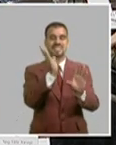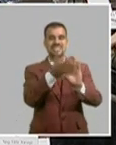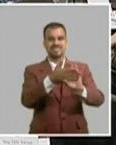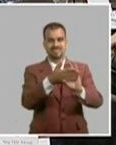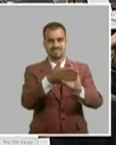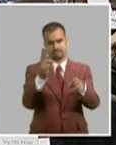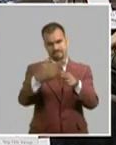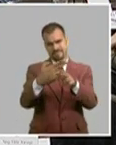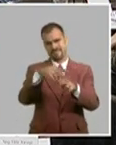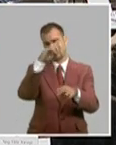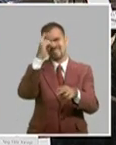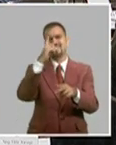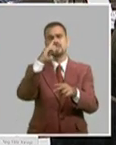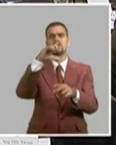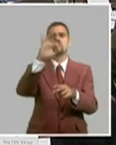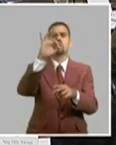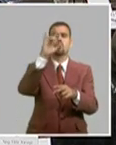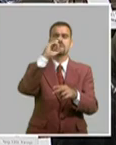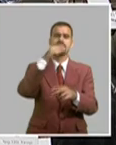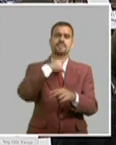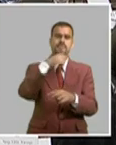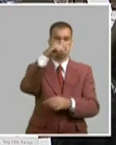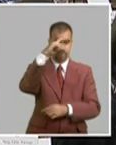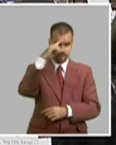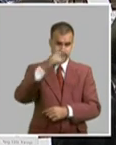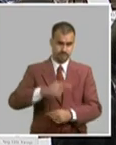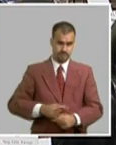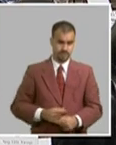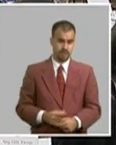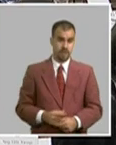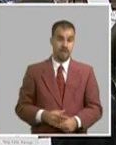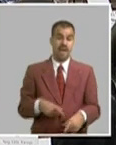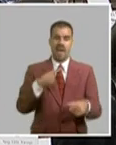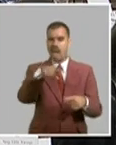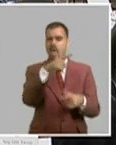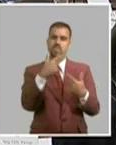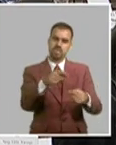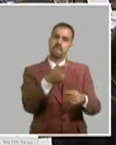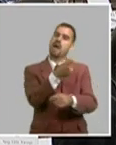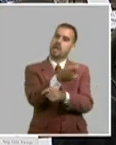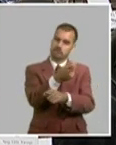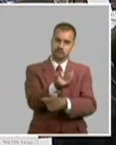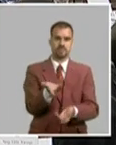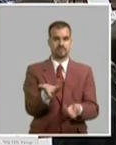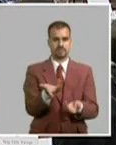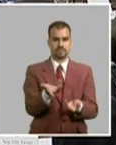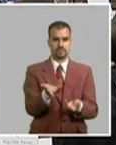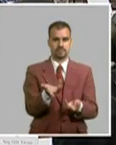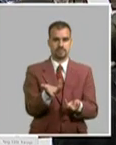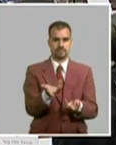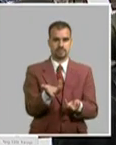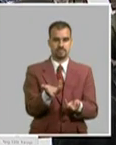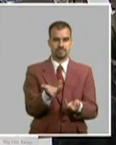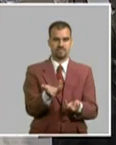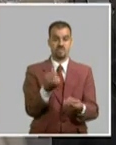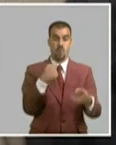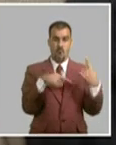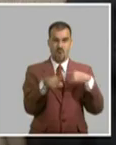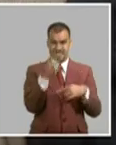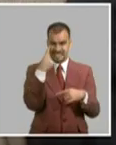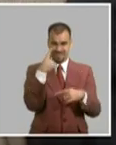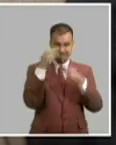como función ser preventiva y educativa. Y hoy eso nos está